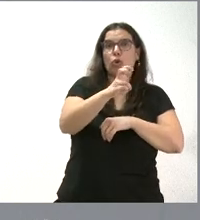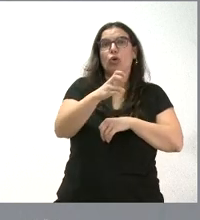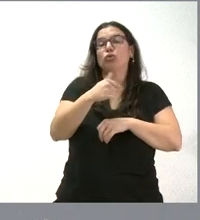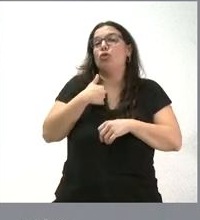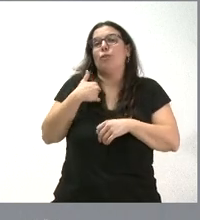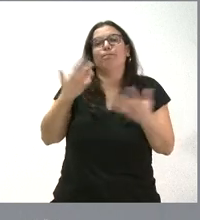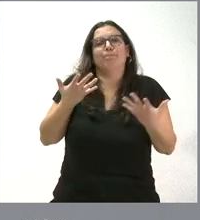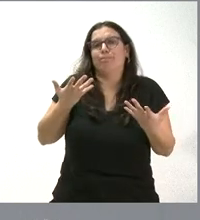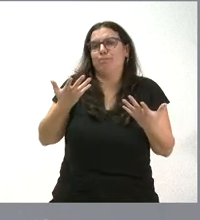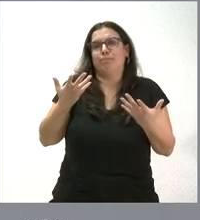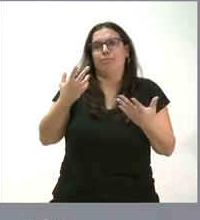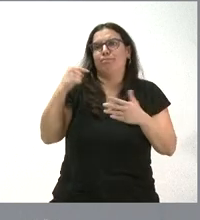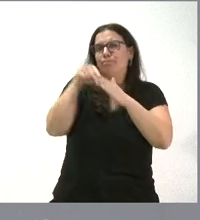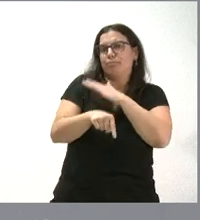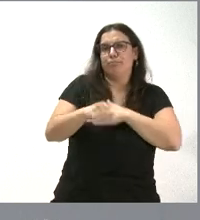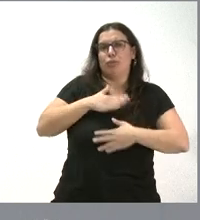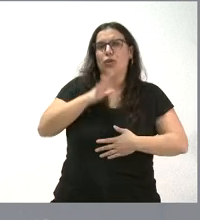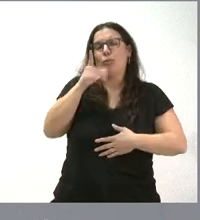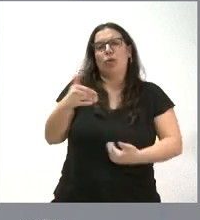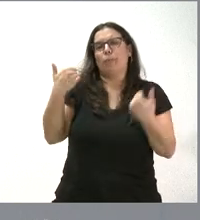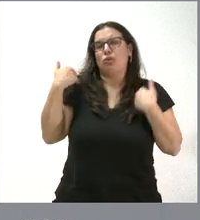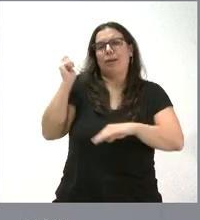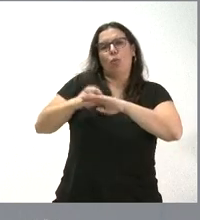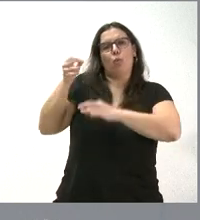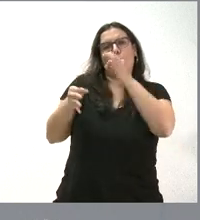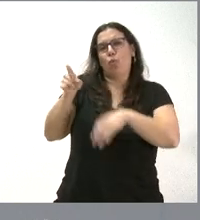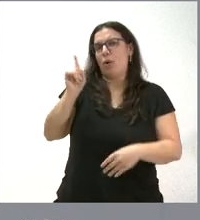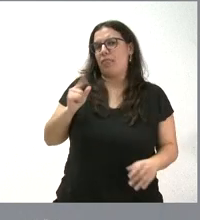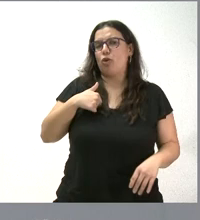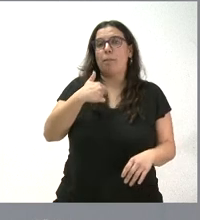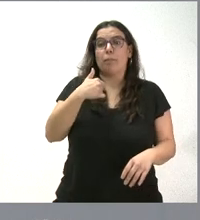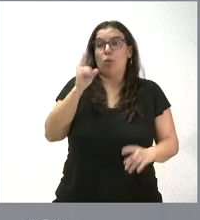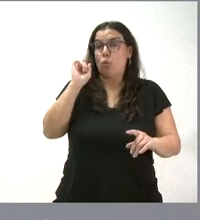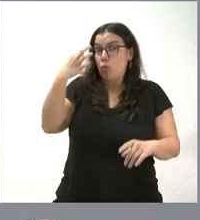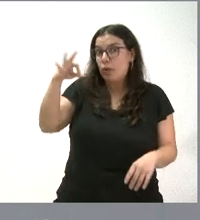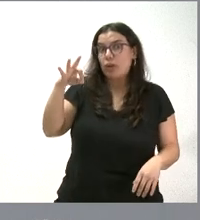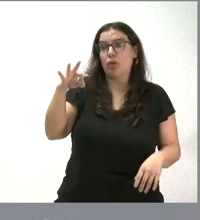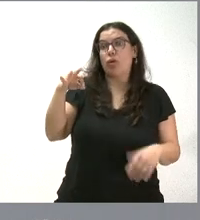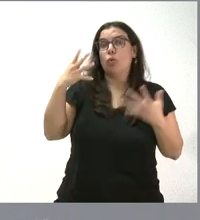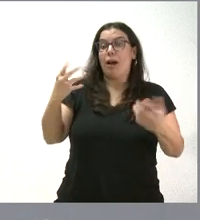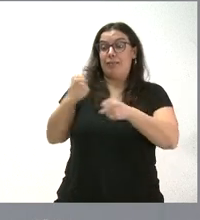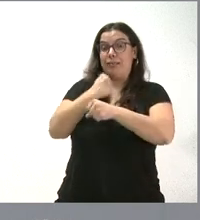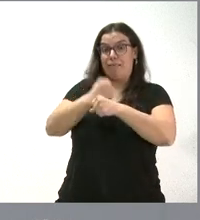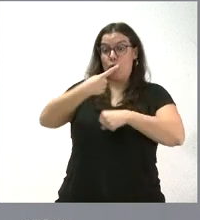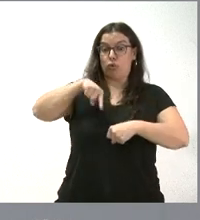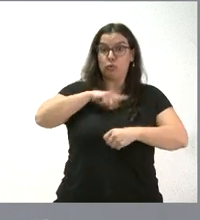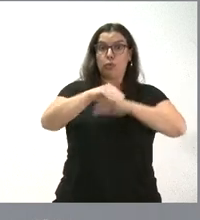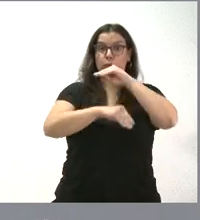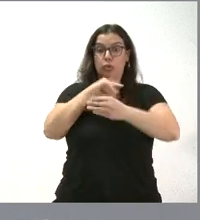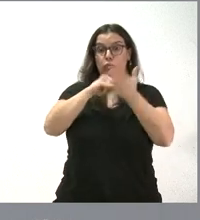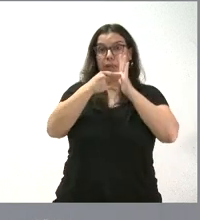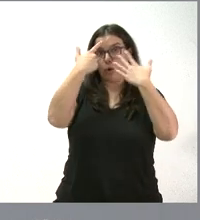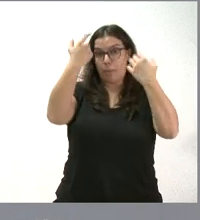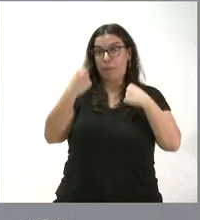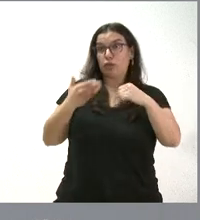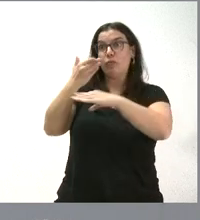quiero incidir, porque esto corresponde a la actuación judicial. Yo le puedo significar lo que ha sido la tarea de la Administración autonómica, lo que han hecho los técnicos